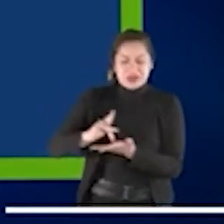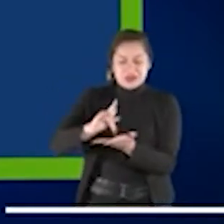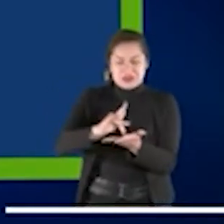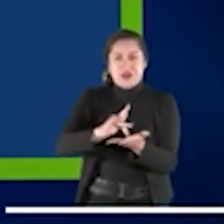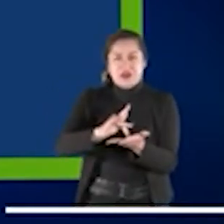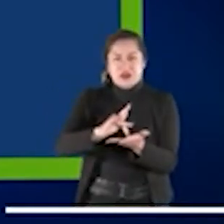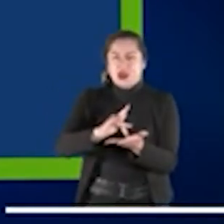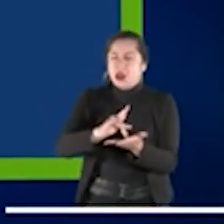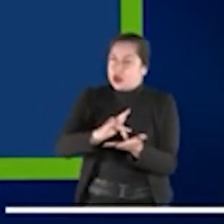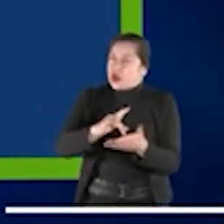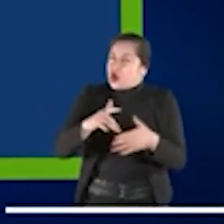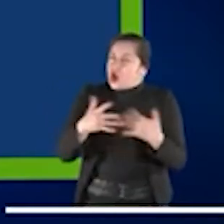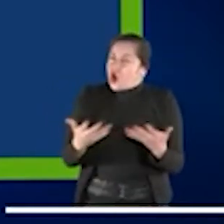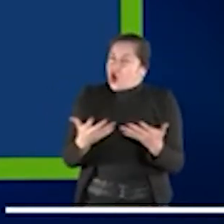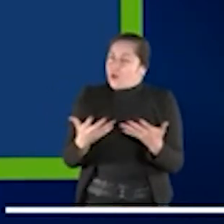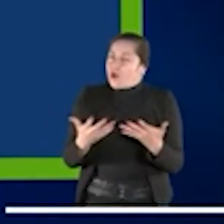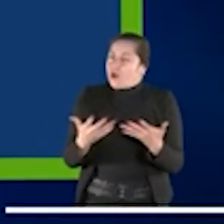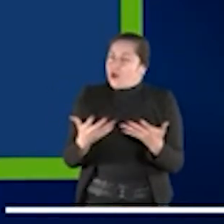maneras,